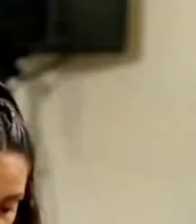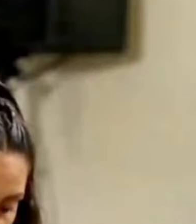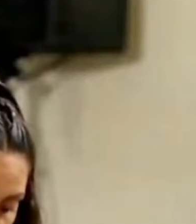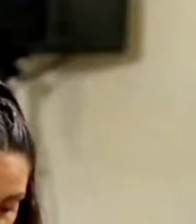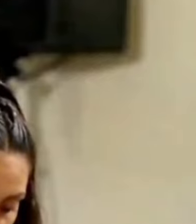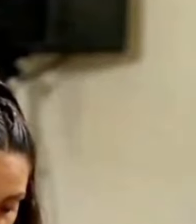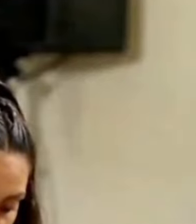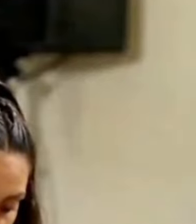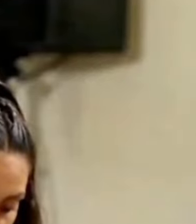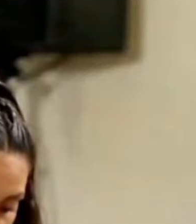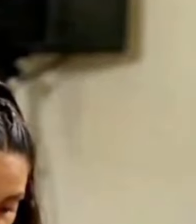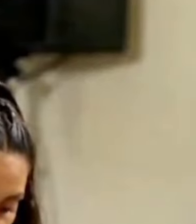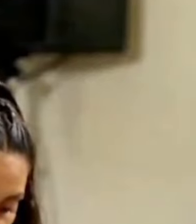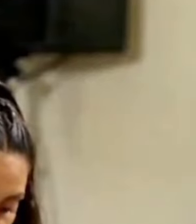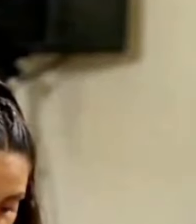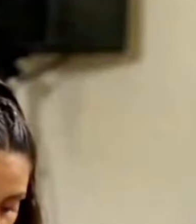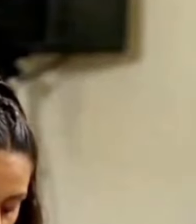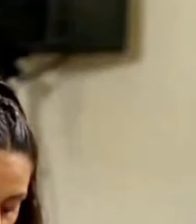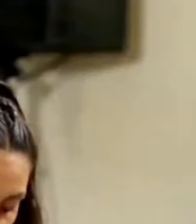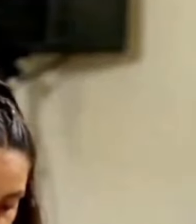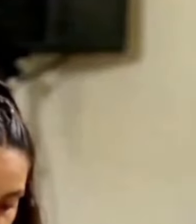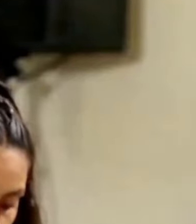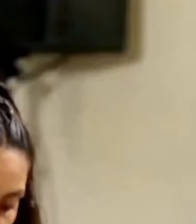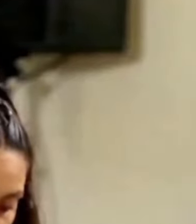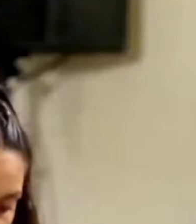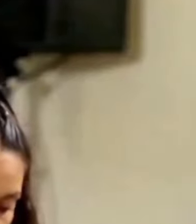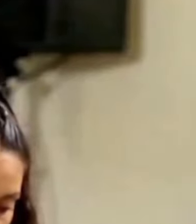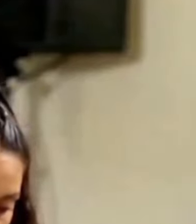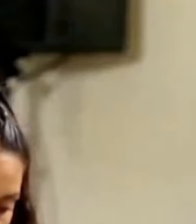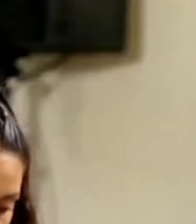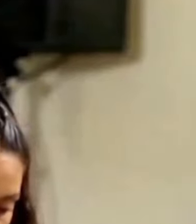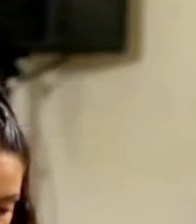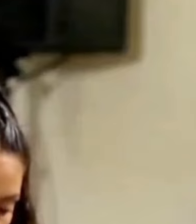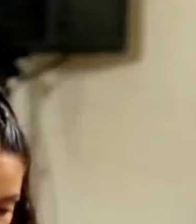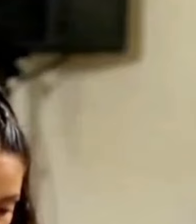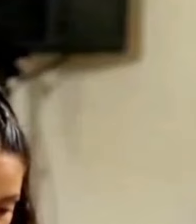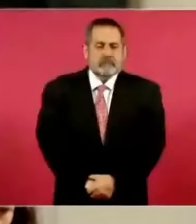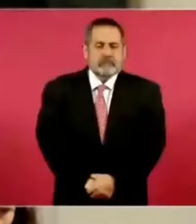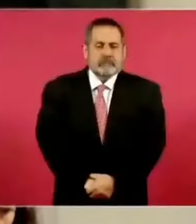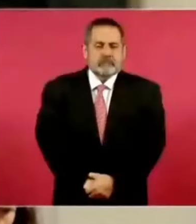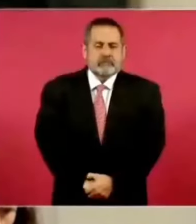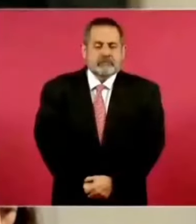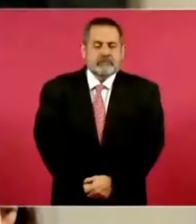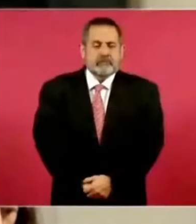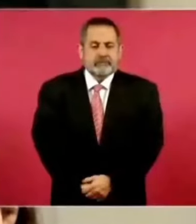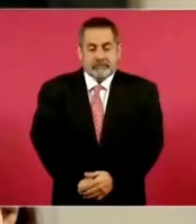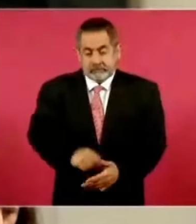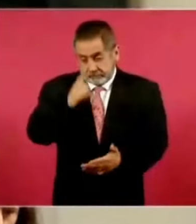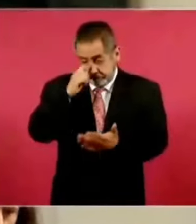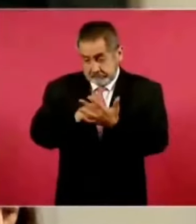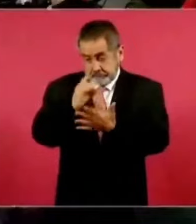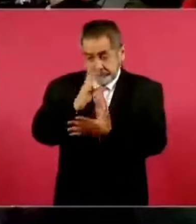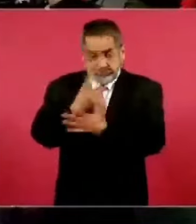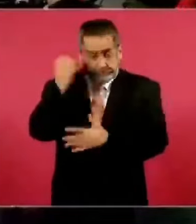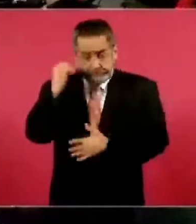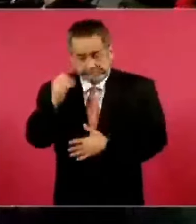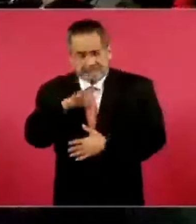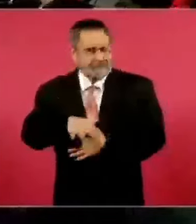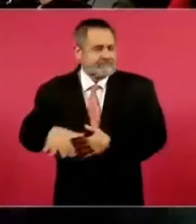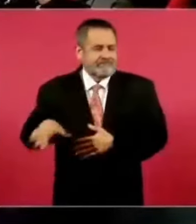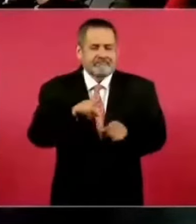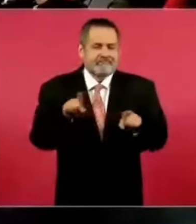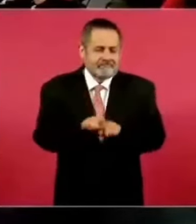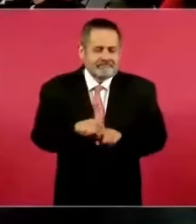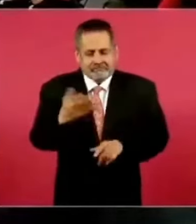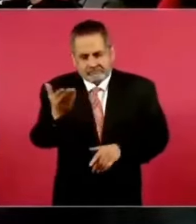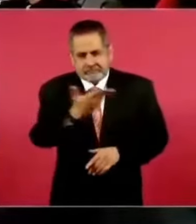ciertas situaciones, vicios que se están dando. Digo, no creo que Oaxaca sea la excepción, sino se dan en todo el país, presidente. Muy